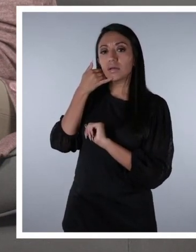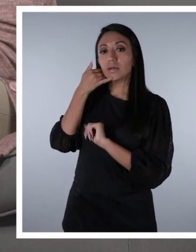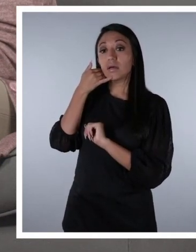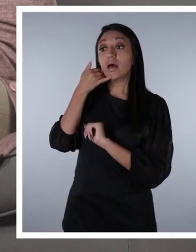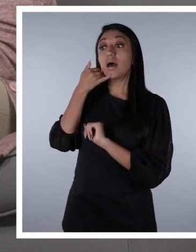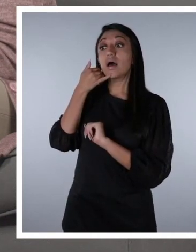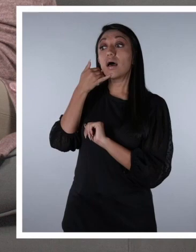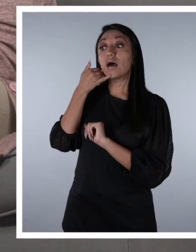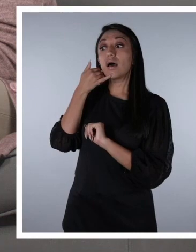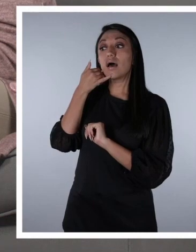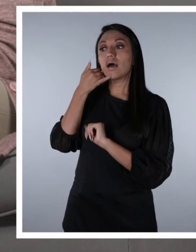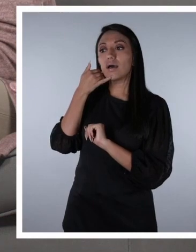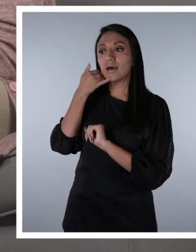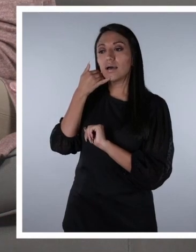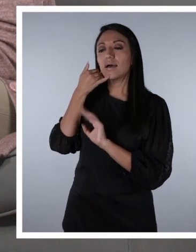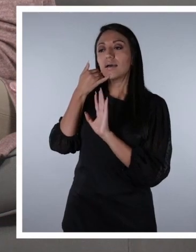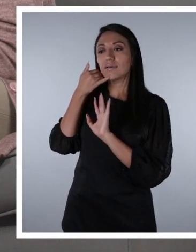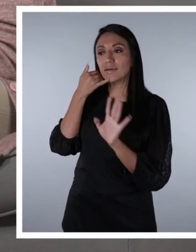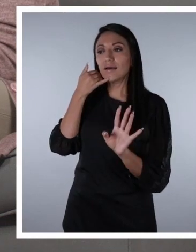Ya.